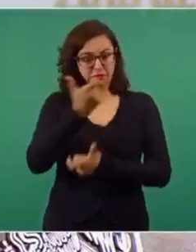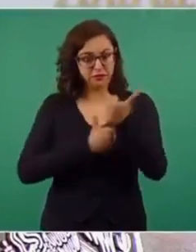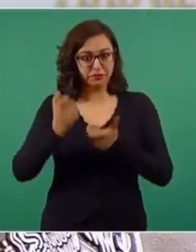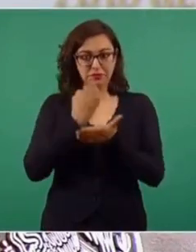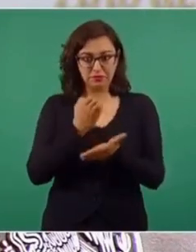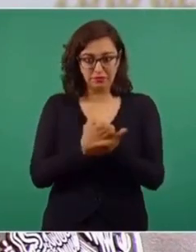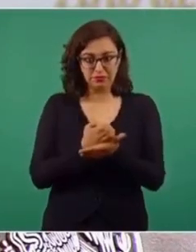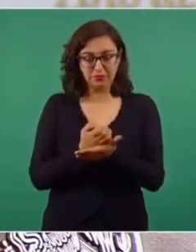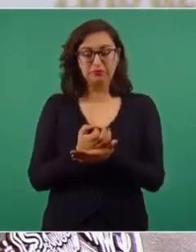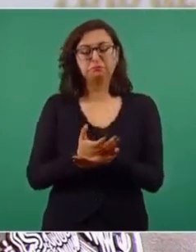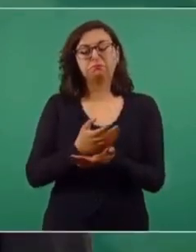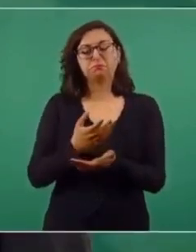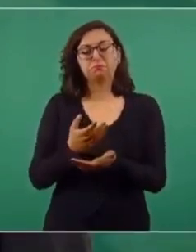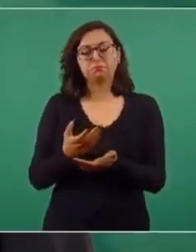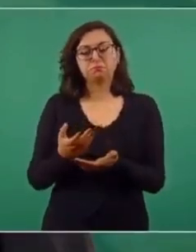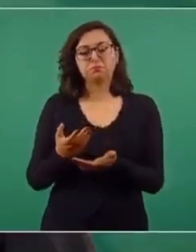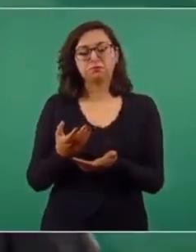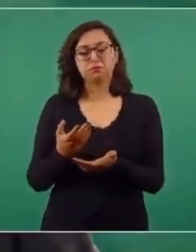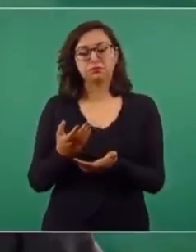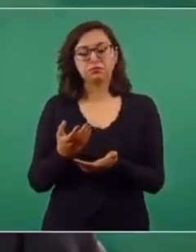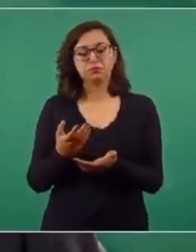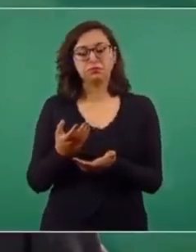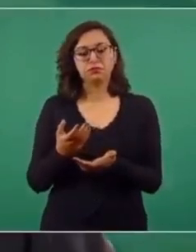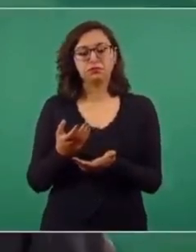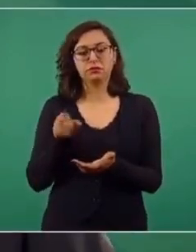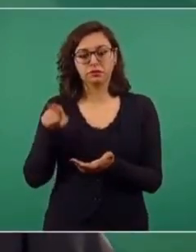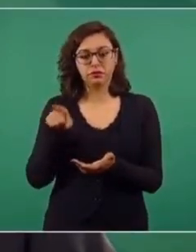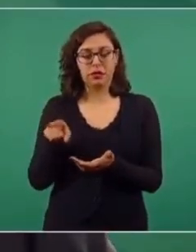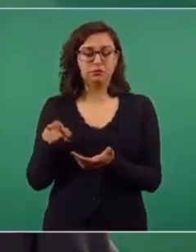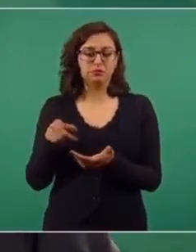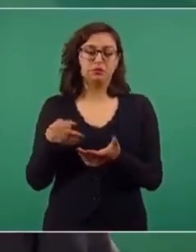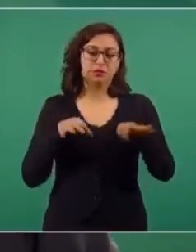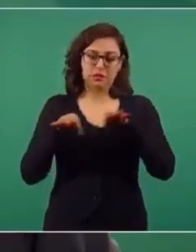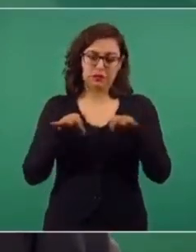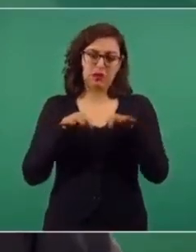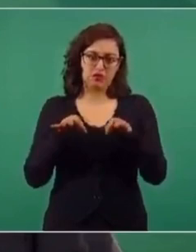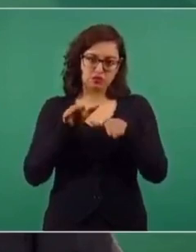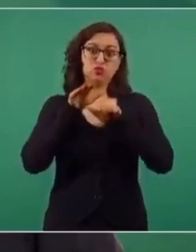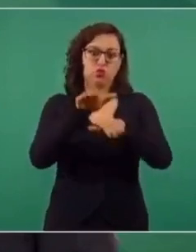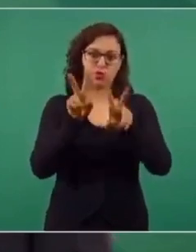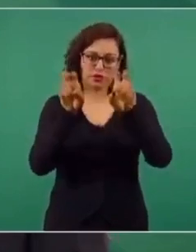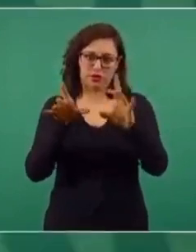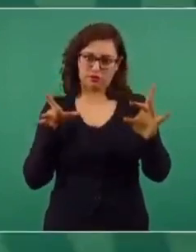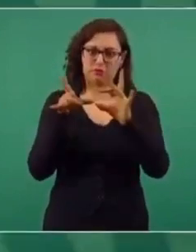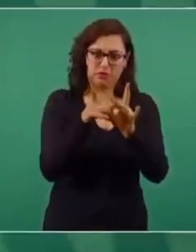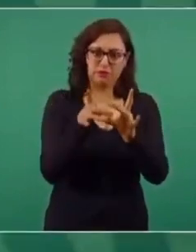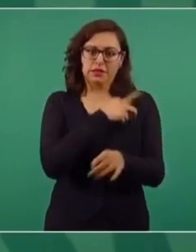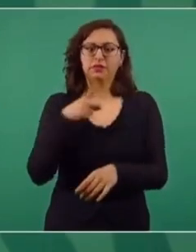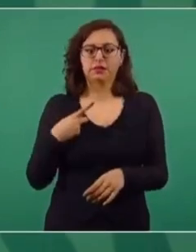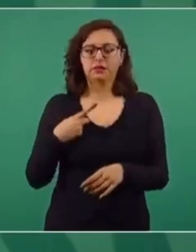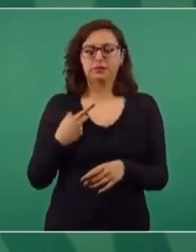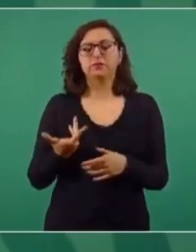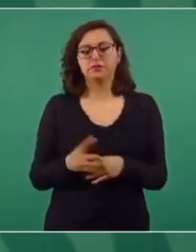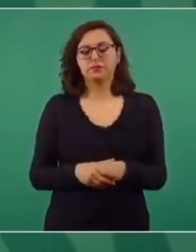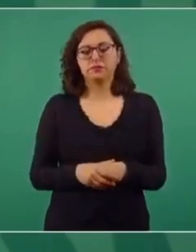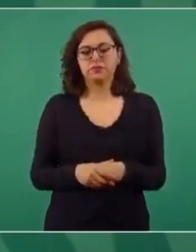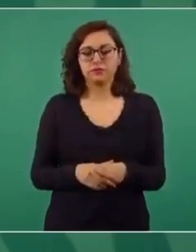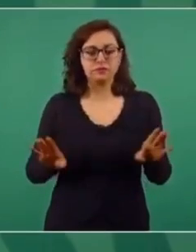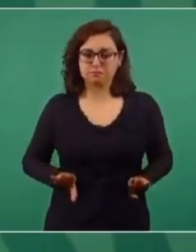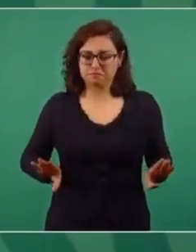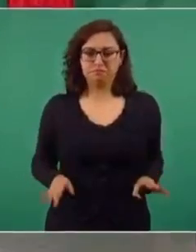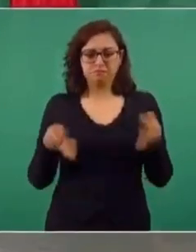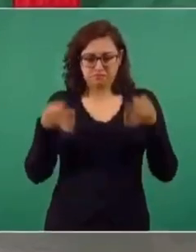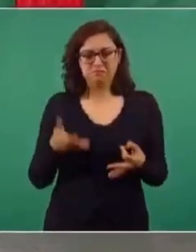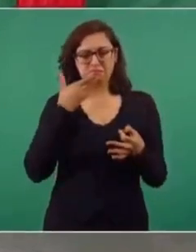y de haber trabajado en una área relacionada con el manejo de las finanzas. O sea, se va a